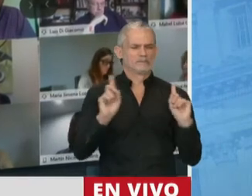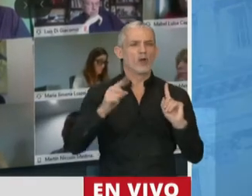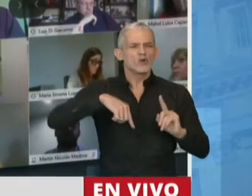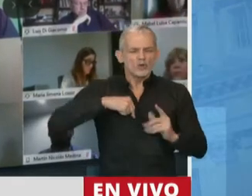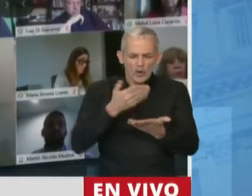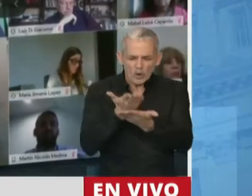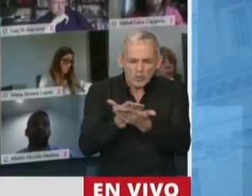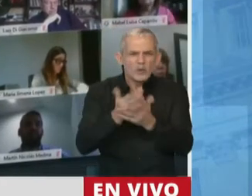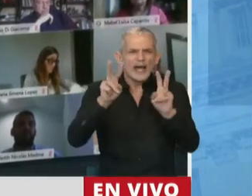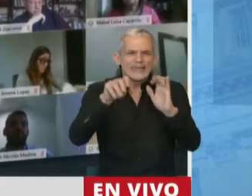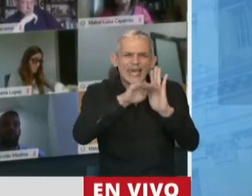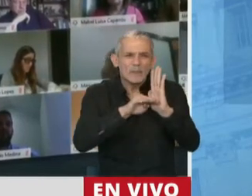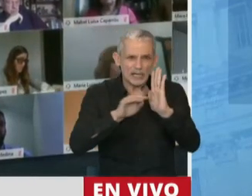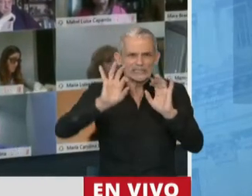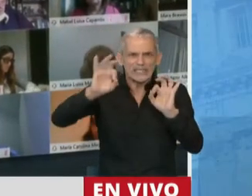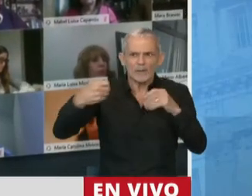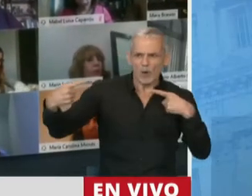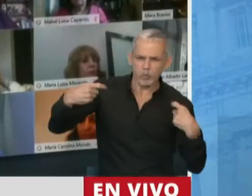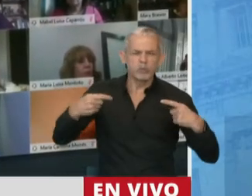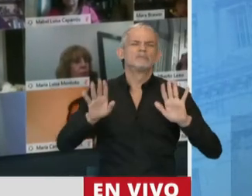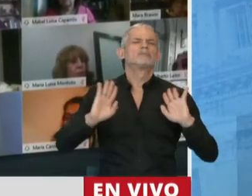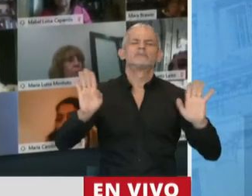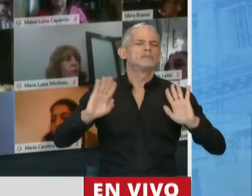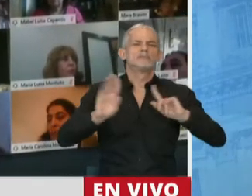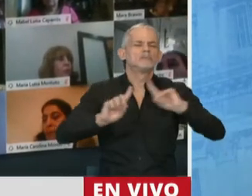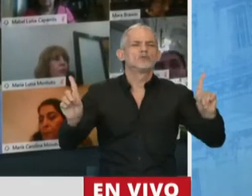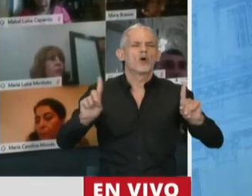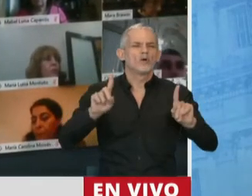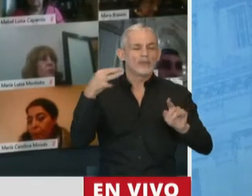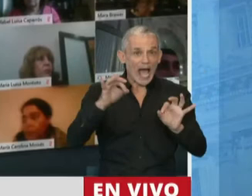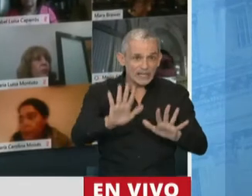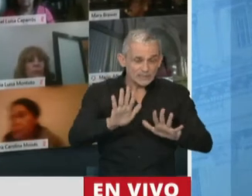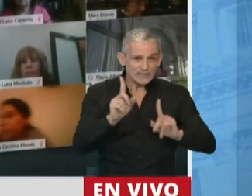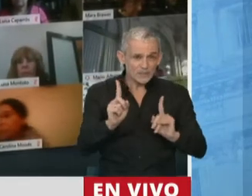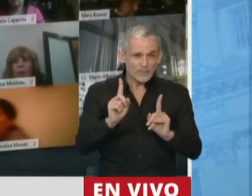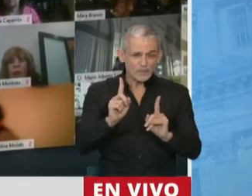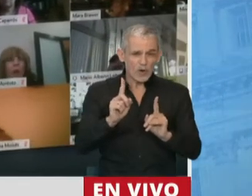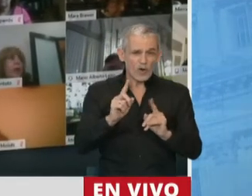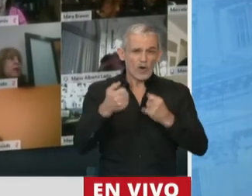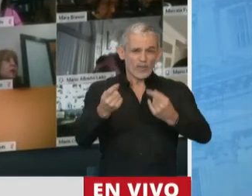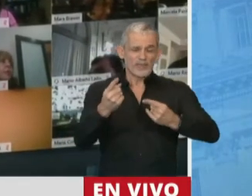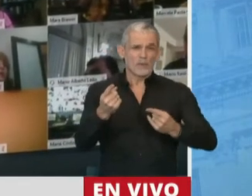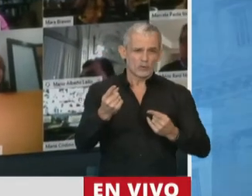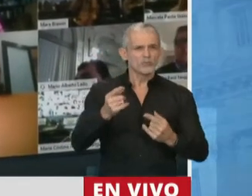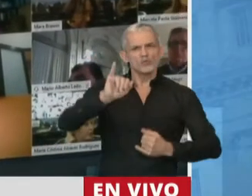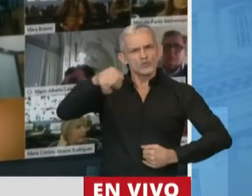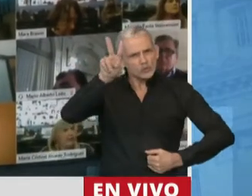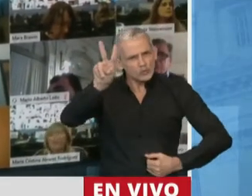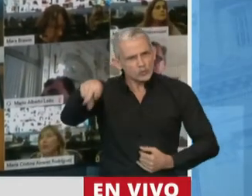propongamos temas que dividen. Yo le propongo que afrontemos, así como le hemos dado la derecha